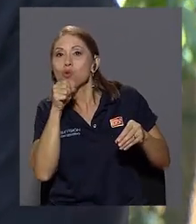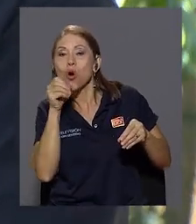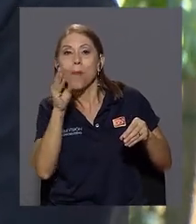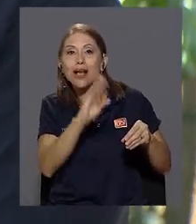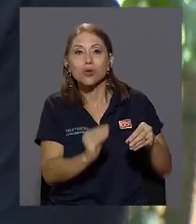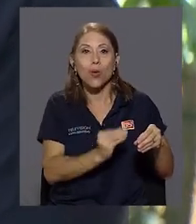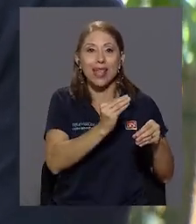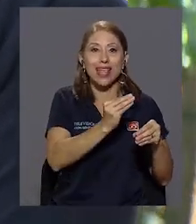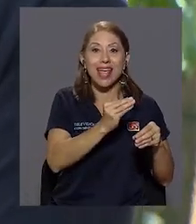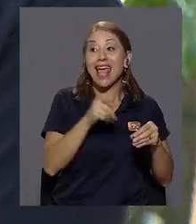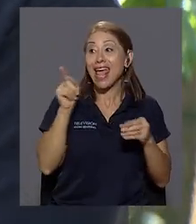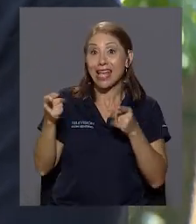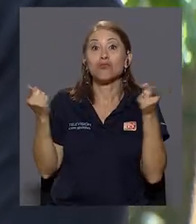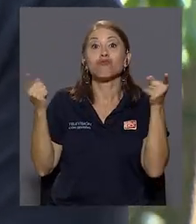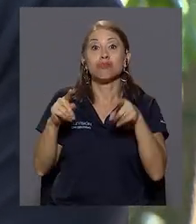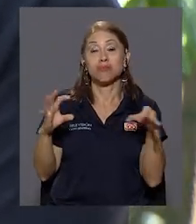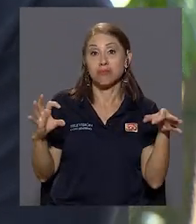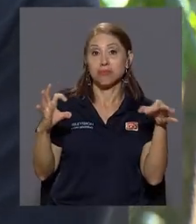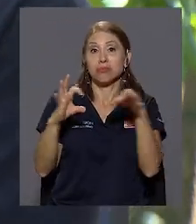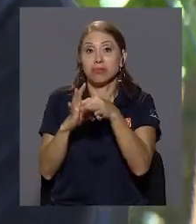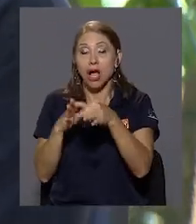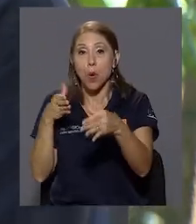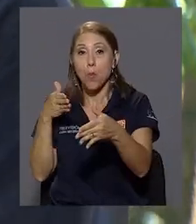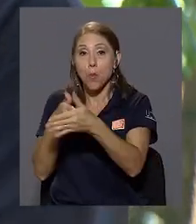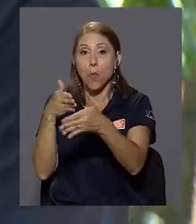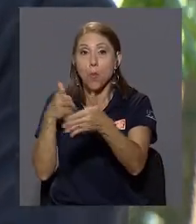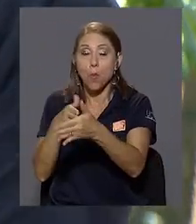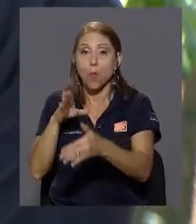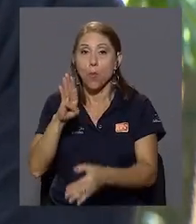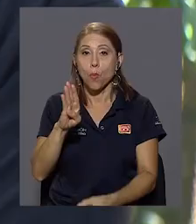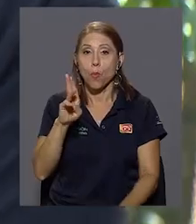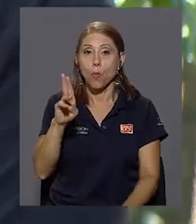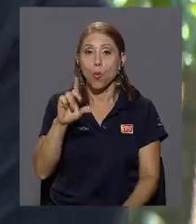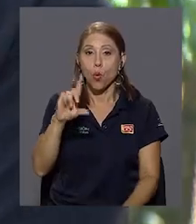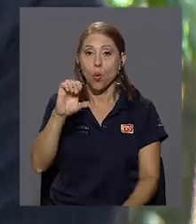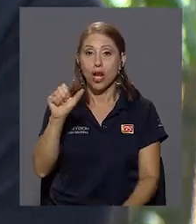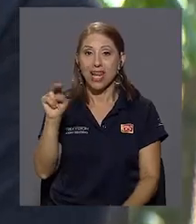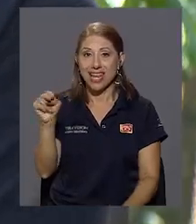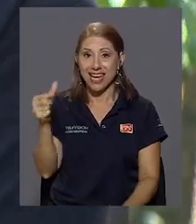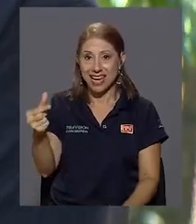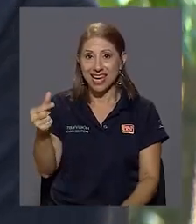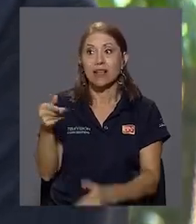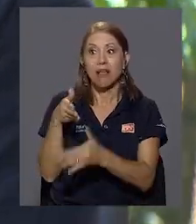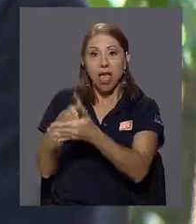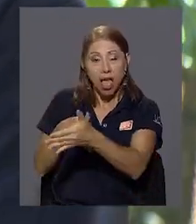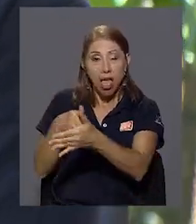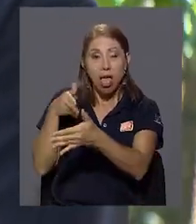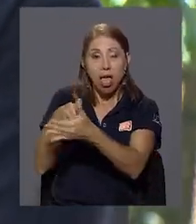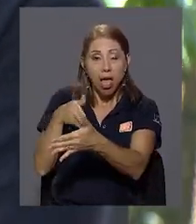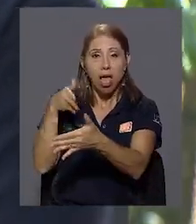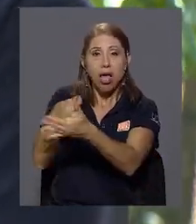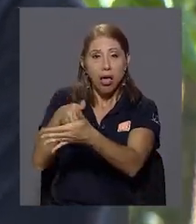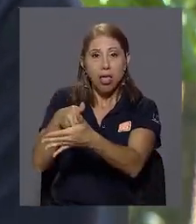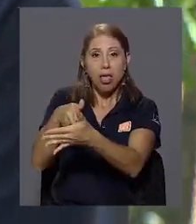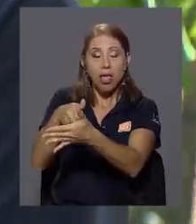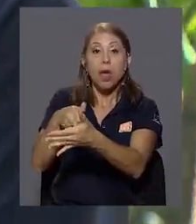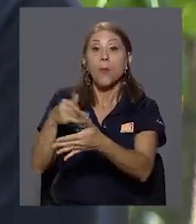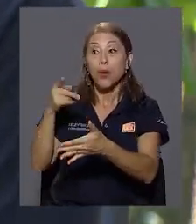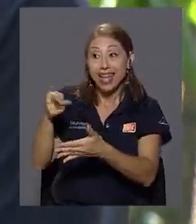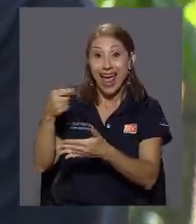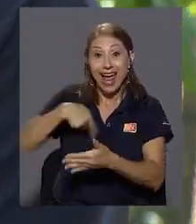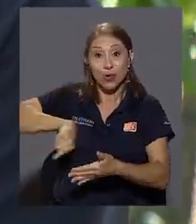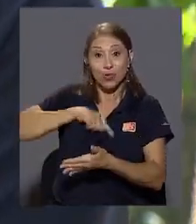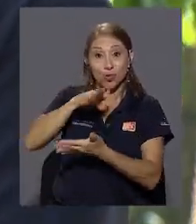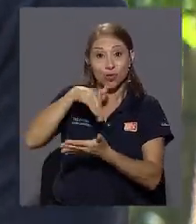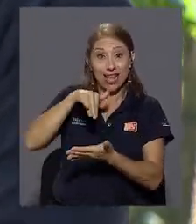de mobbing, de bullying, perdón, en el caso escolar, porque hemos tenido casos de personas que llegan a nuestro